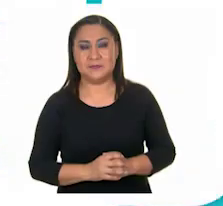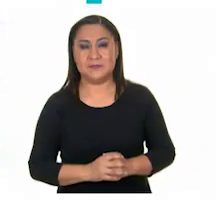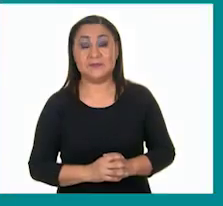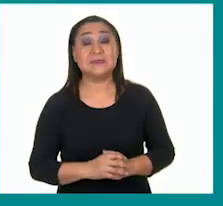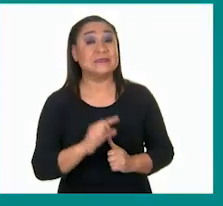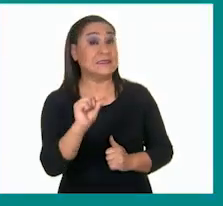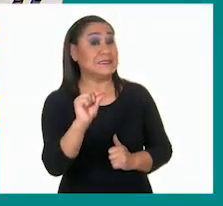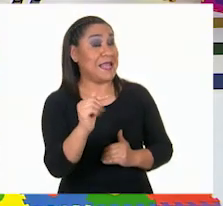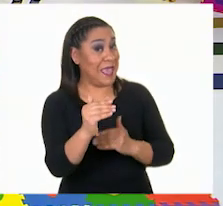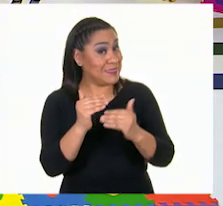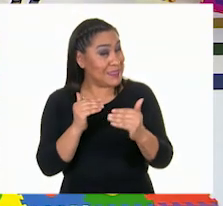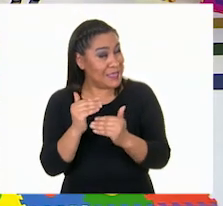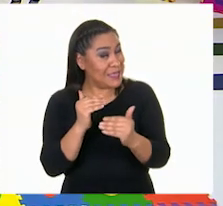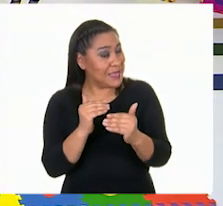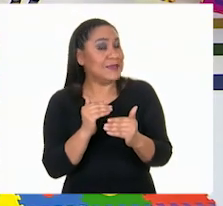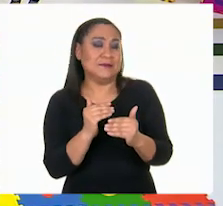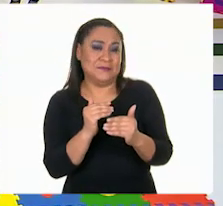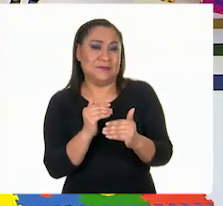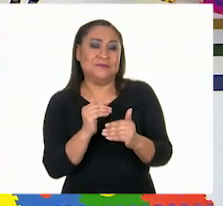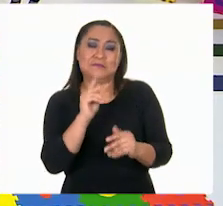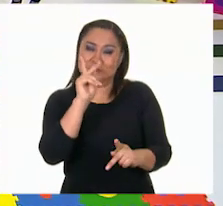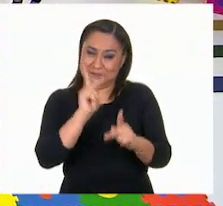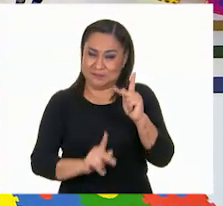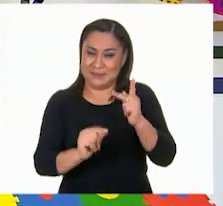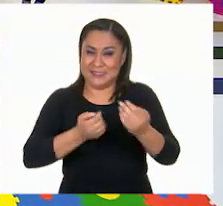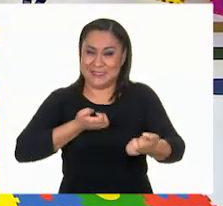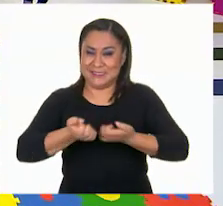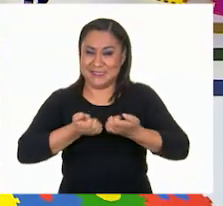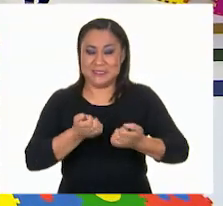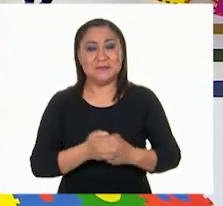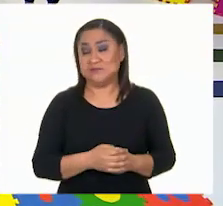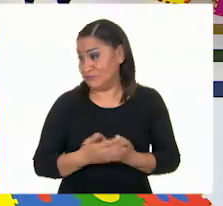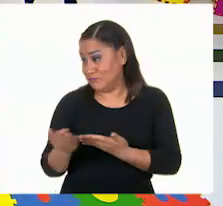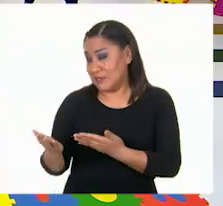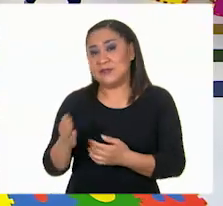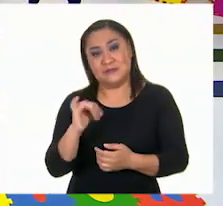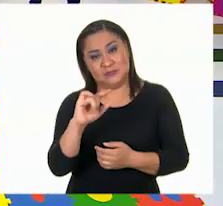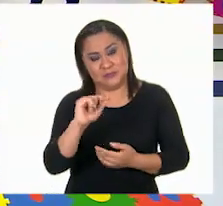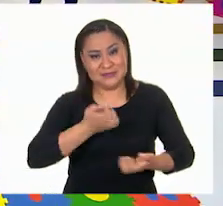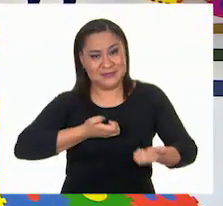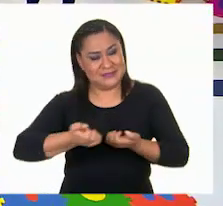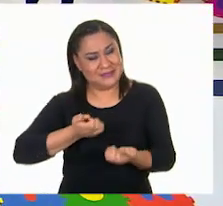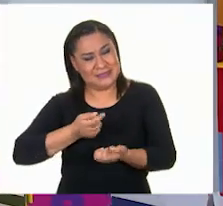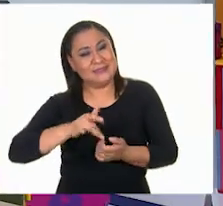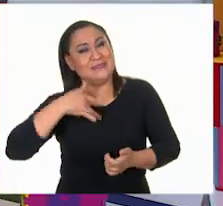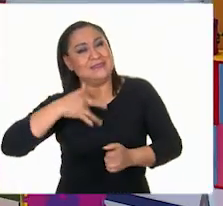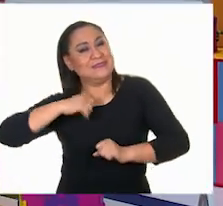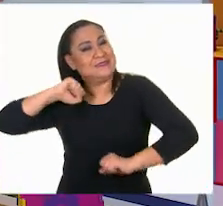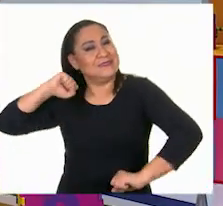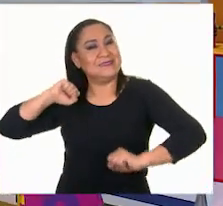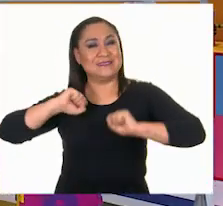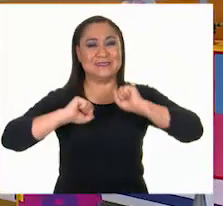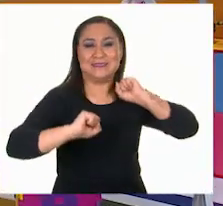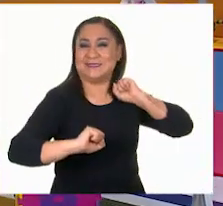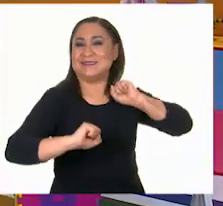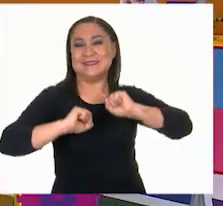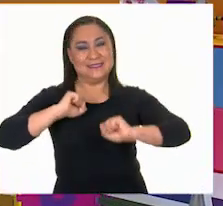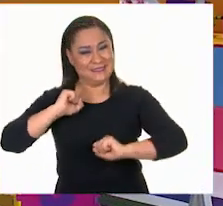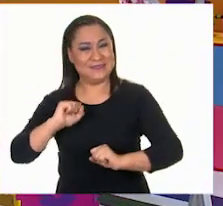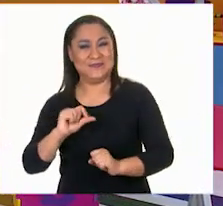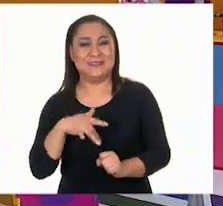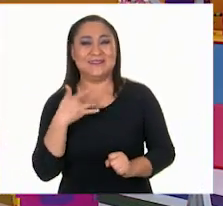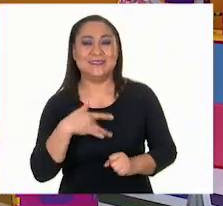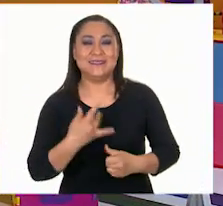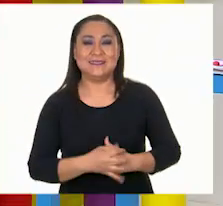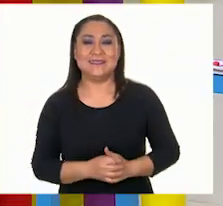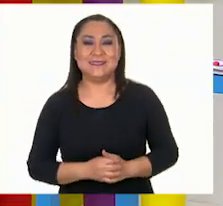Pero antes de irnos, vamos a hacer una pausa activa, maestra. Vamos a ejercicio. Vamos a hacer poquito de ejercicio, estirarse un poquito. Vamos. Uno,